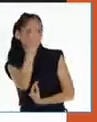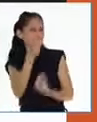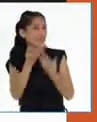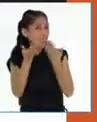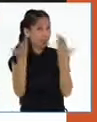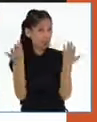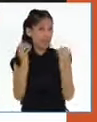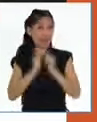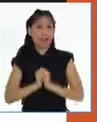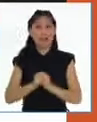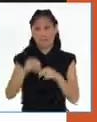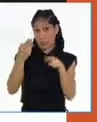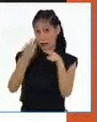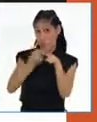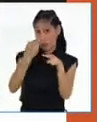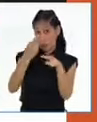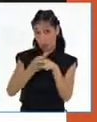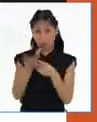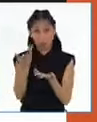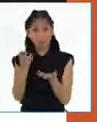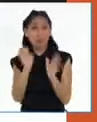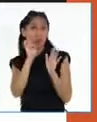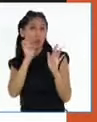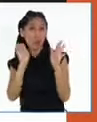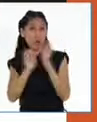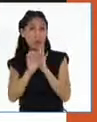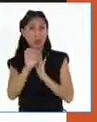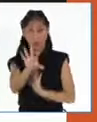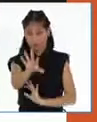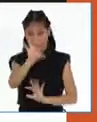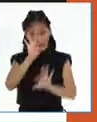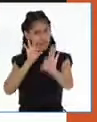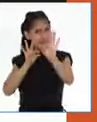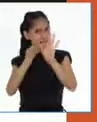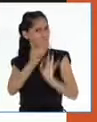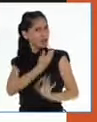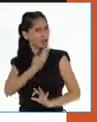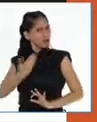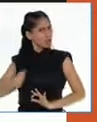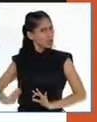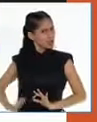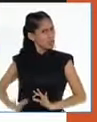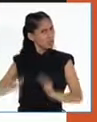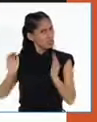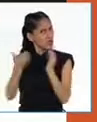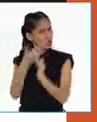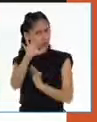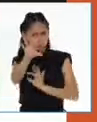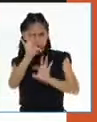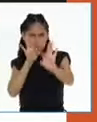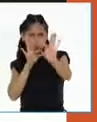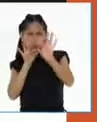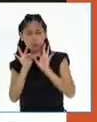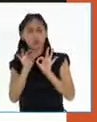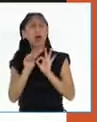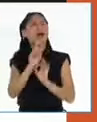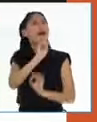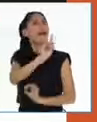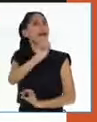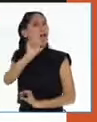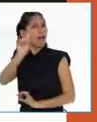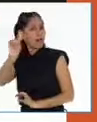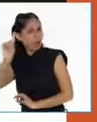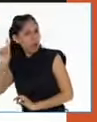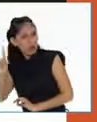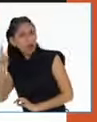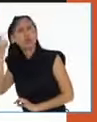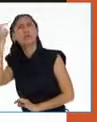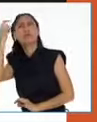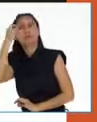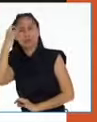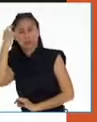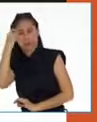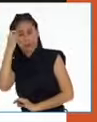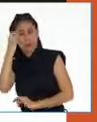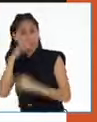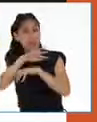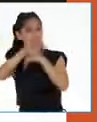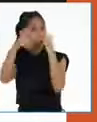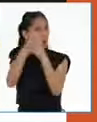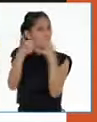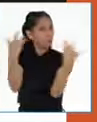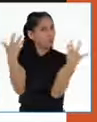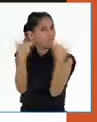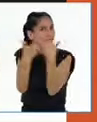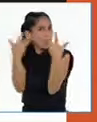las elecciones son un asunto público porque las autoridades tomarán decisiones que involucra a todas y todos los